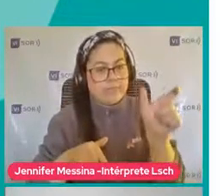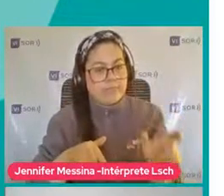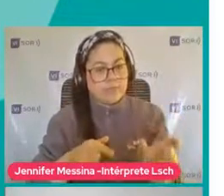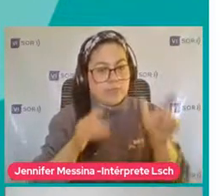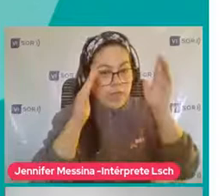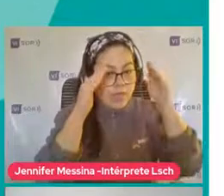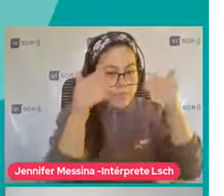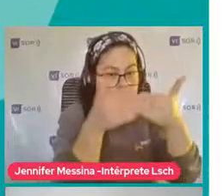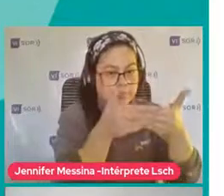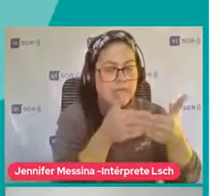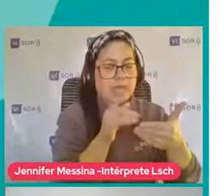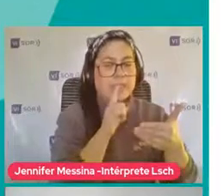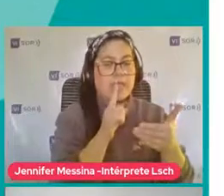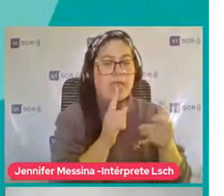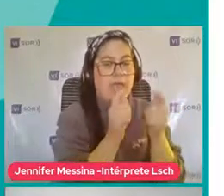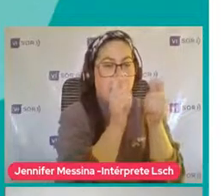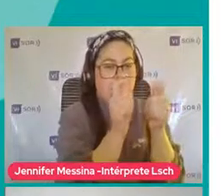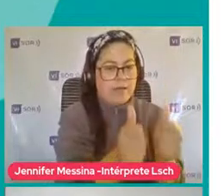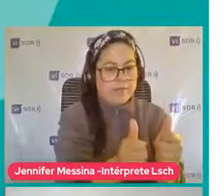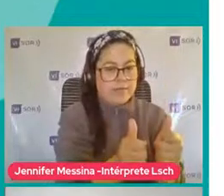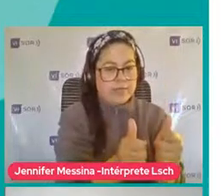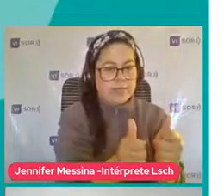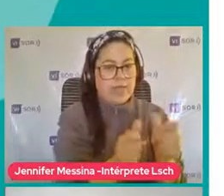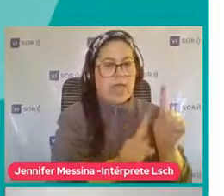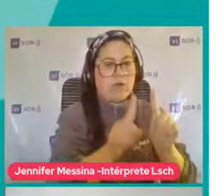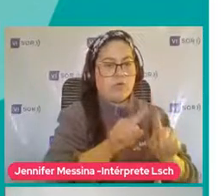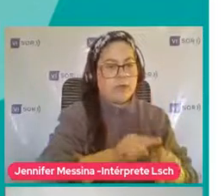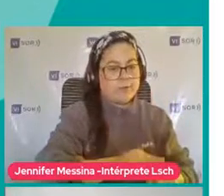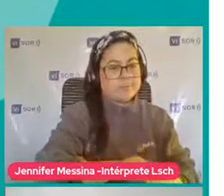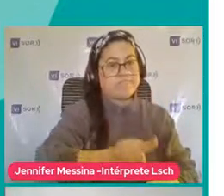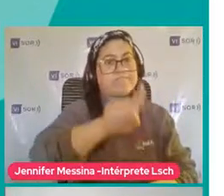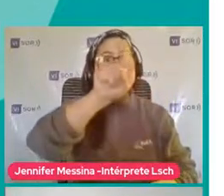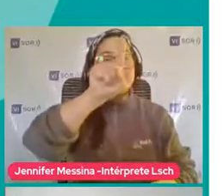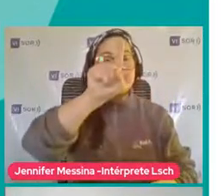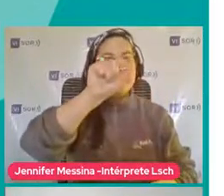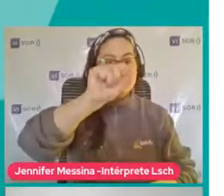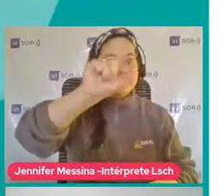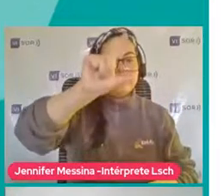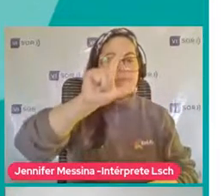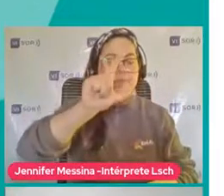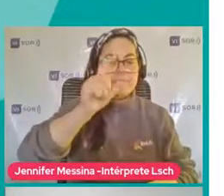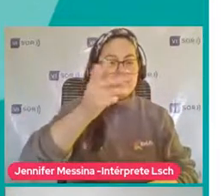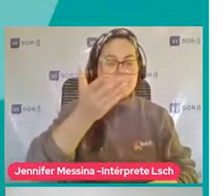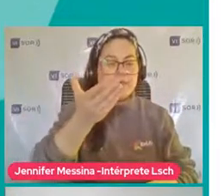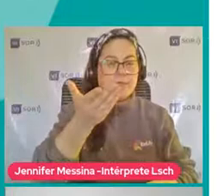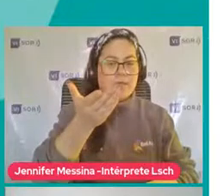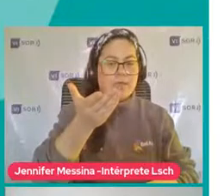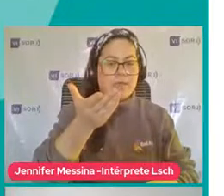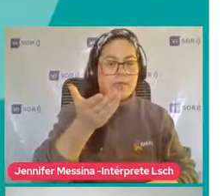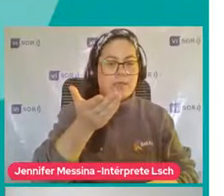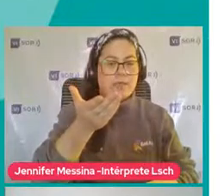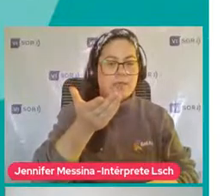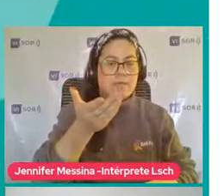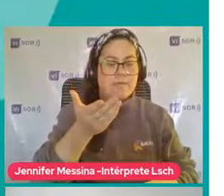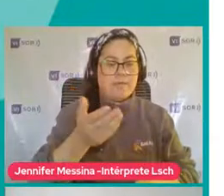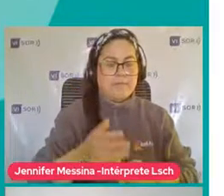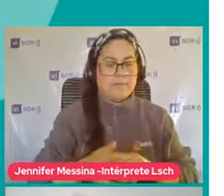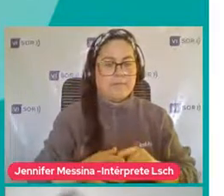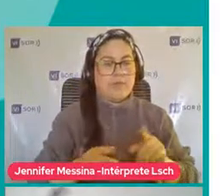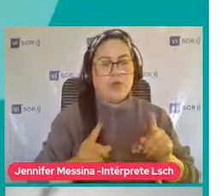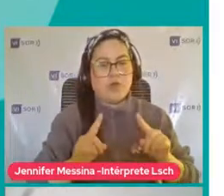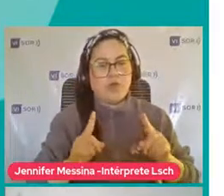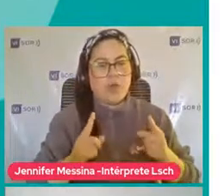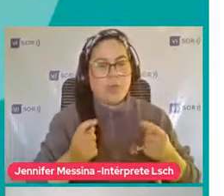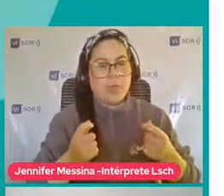espectro autista Que están Por sobre lo esperado Eso no quiere decir Que sean Que tengan como Un